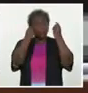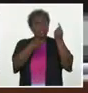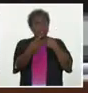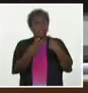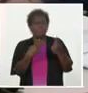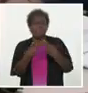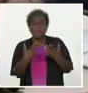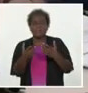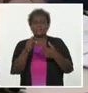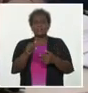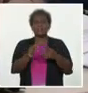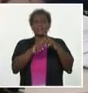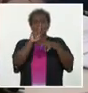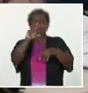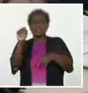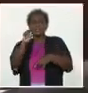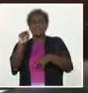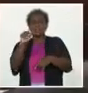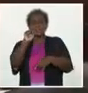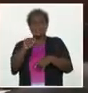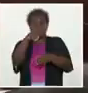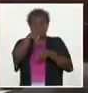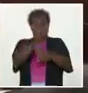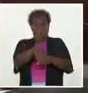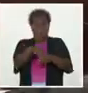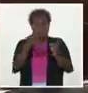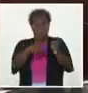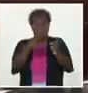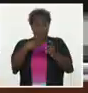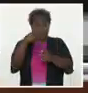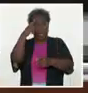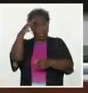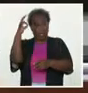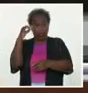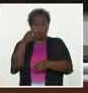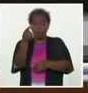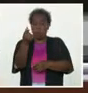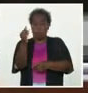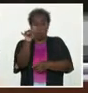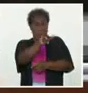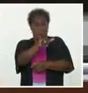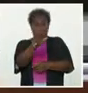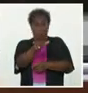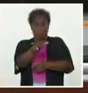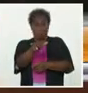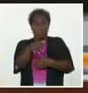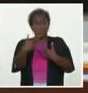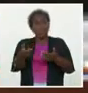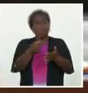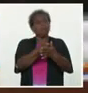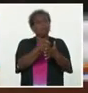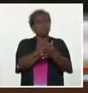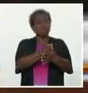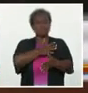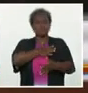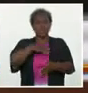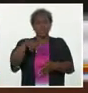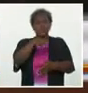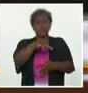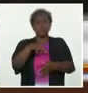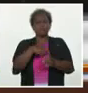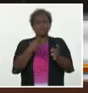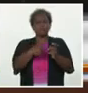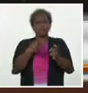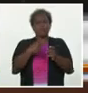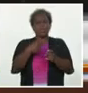diferentes temas, tanto de la batalla ideológica como de la economía. Como mejor nosotros enfrentamos la batalla ideológica